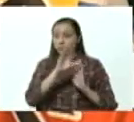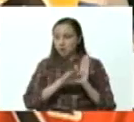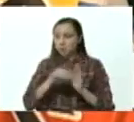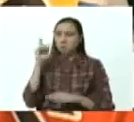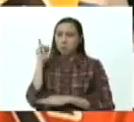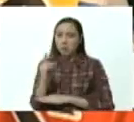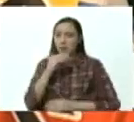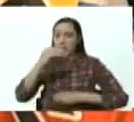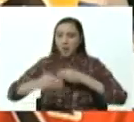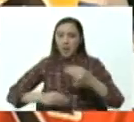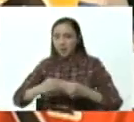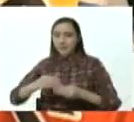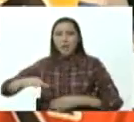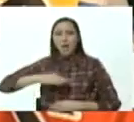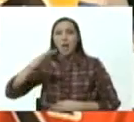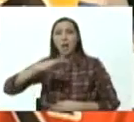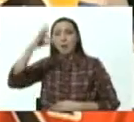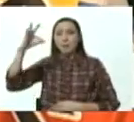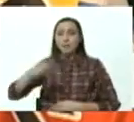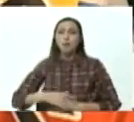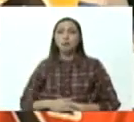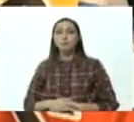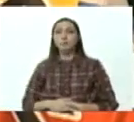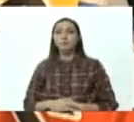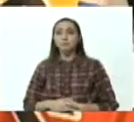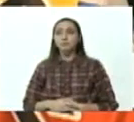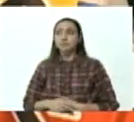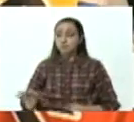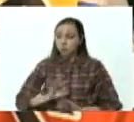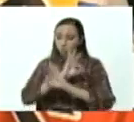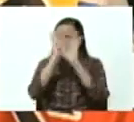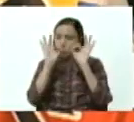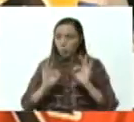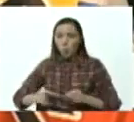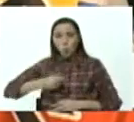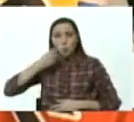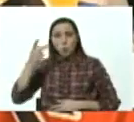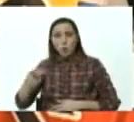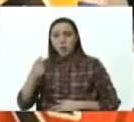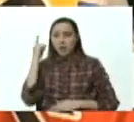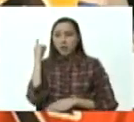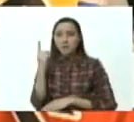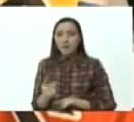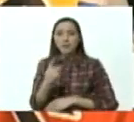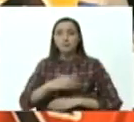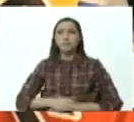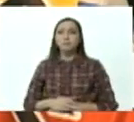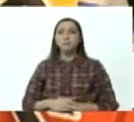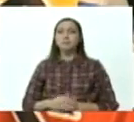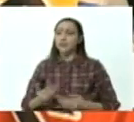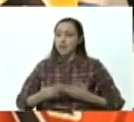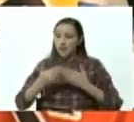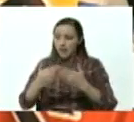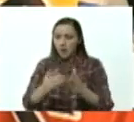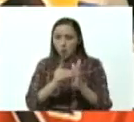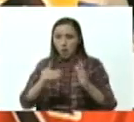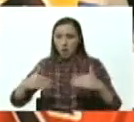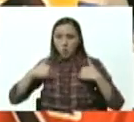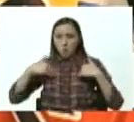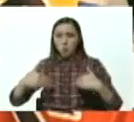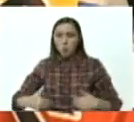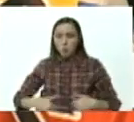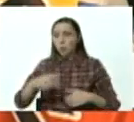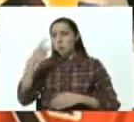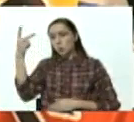y el espíritu del modelo político que está expresado allí de garantizar a los derechos los derechos